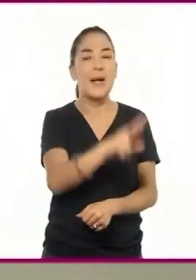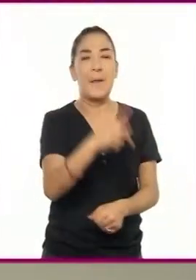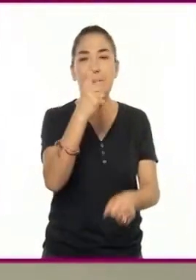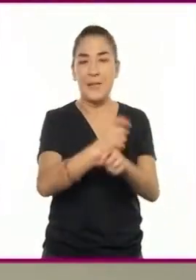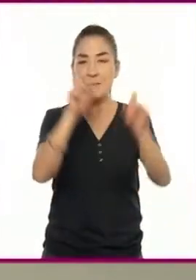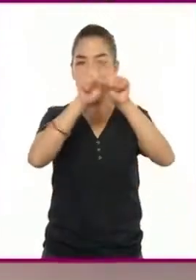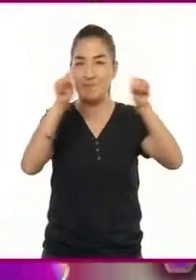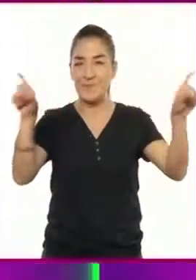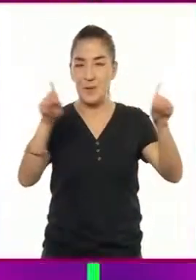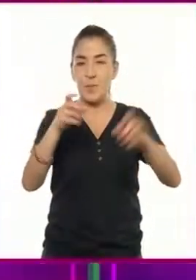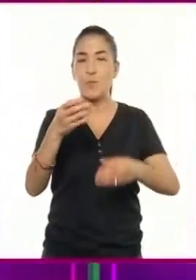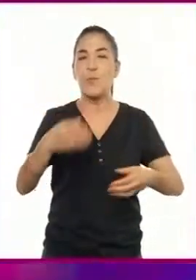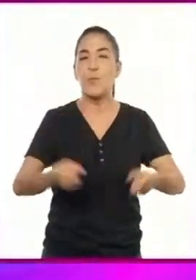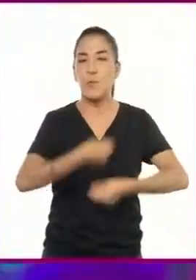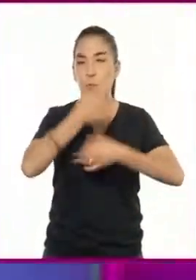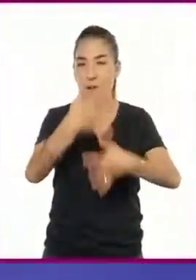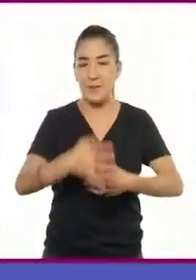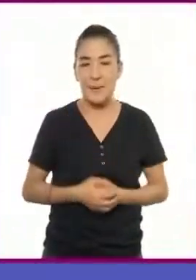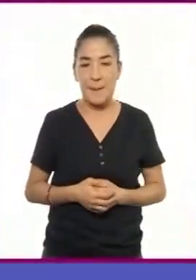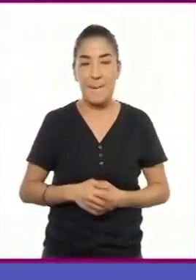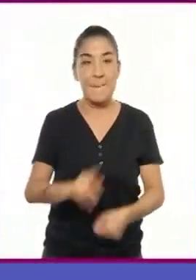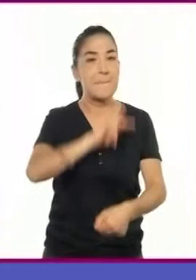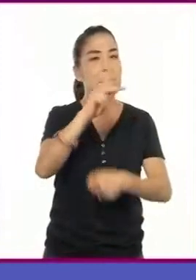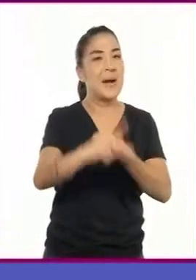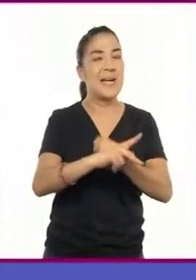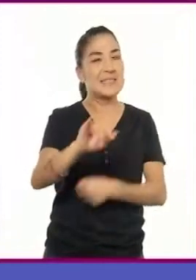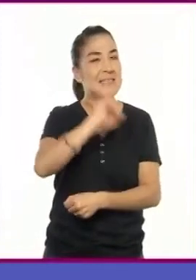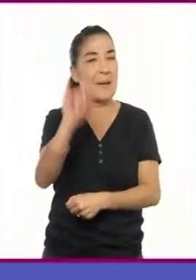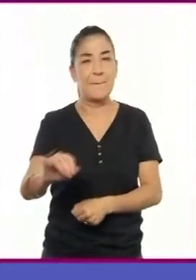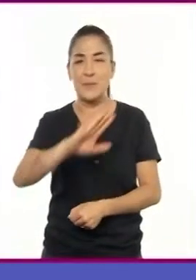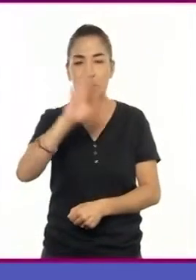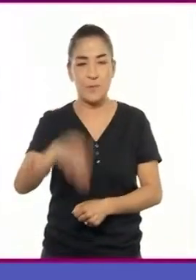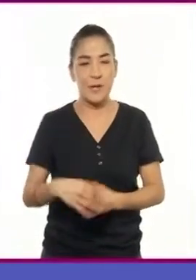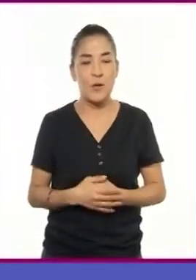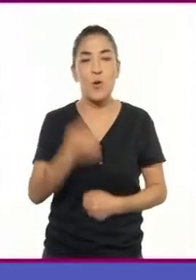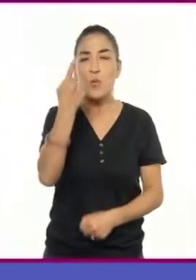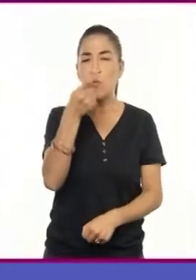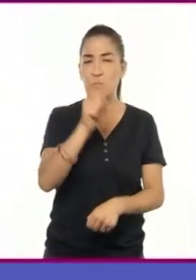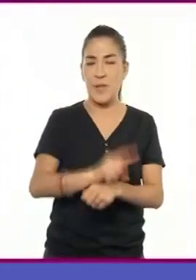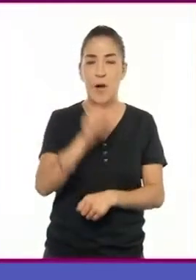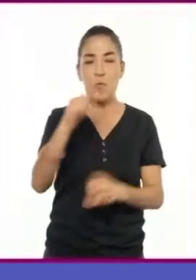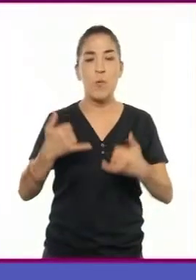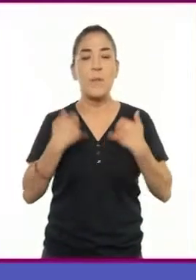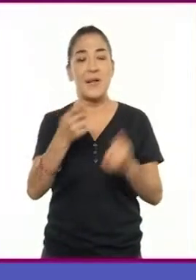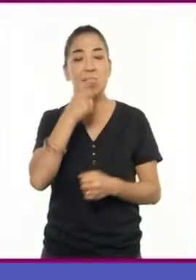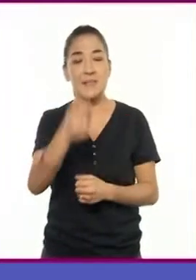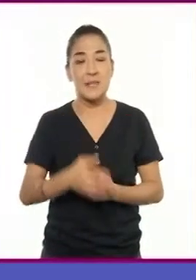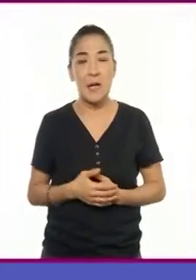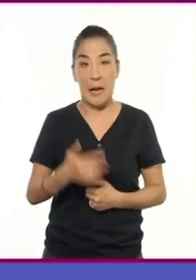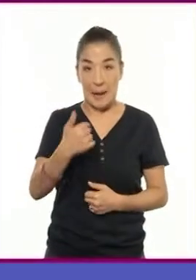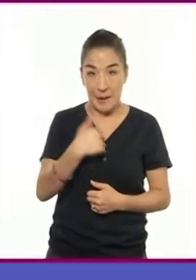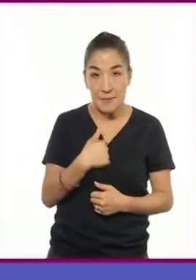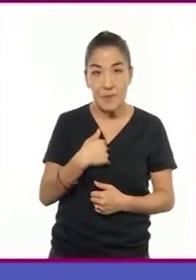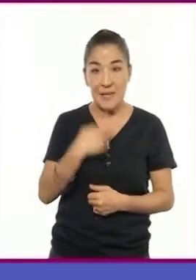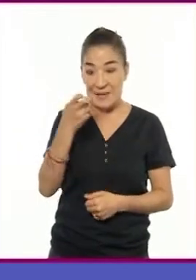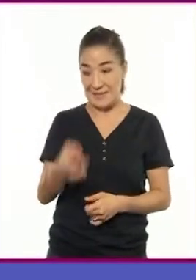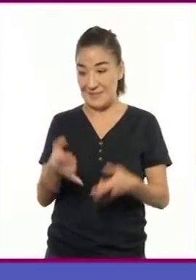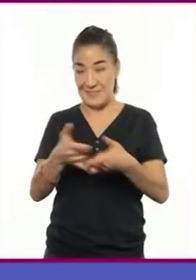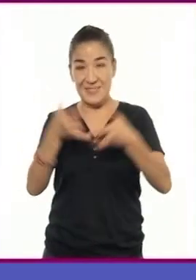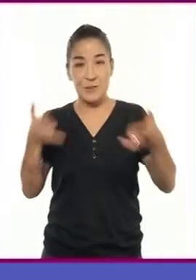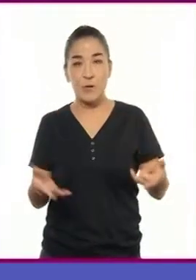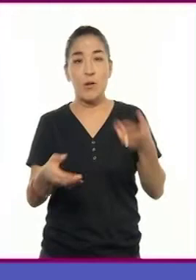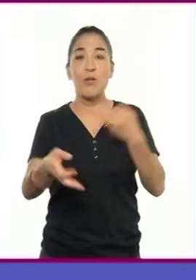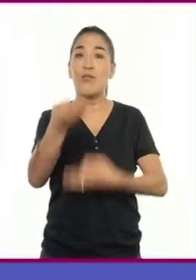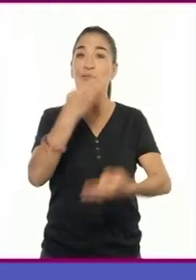fragmento del cuento. El país donde nunca se muere. Un día un joven dijo, a mí, esta historia de que todos deben